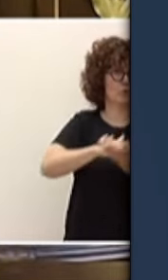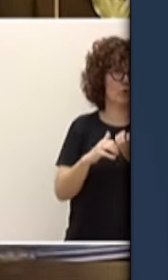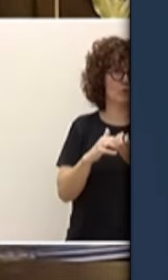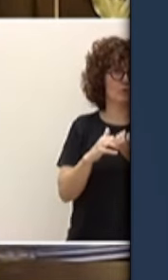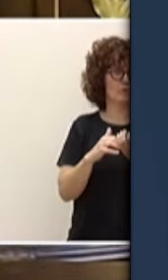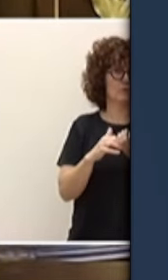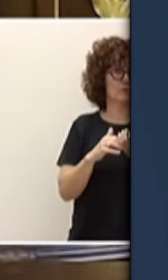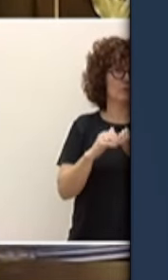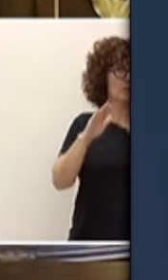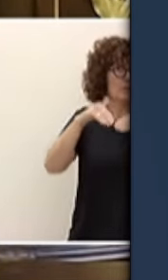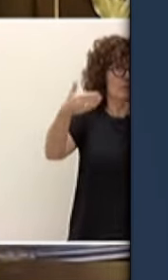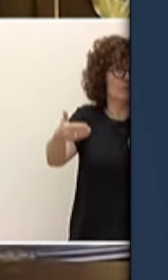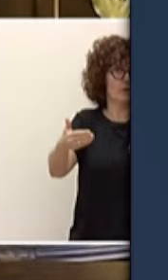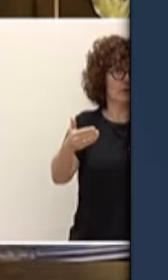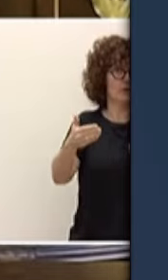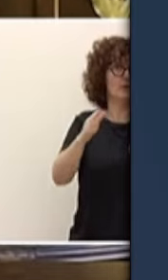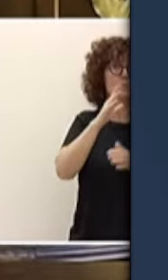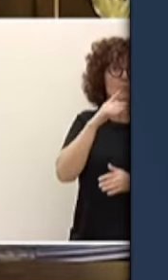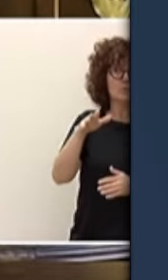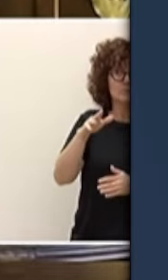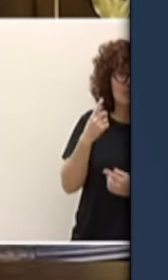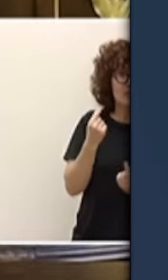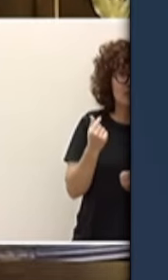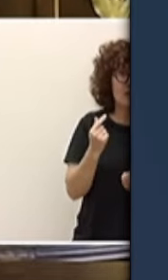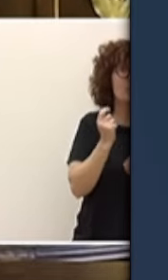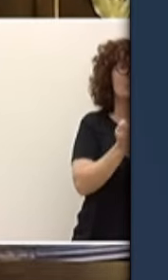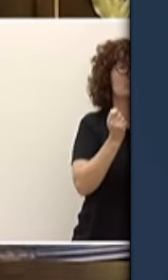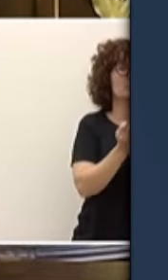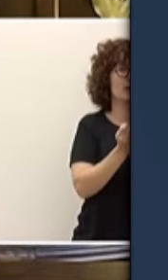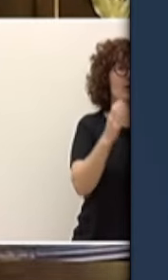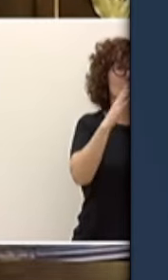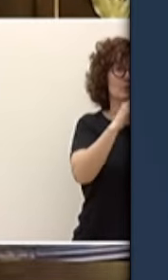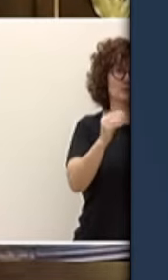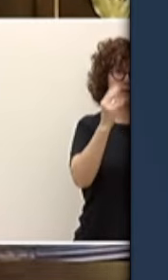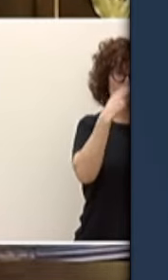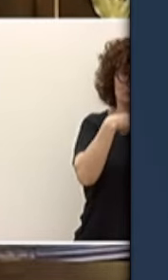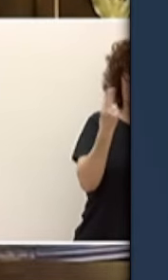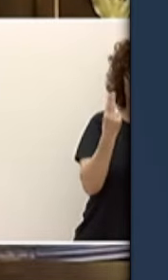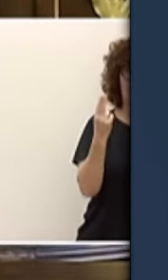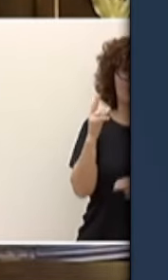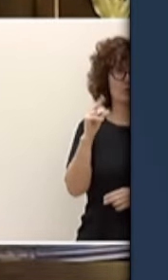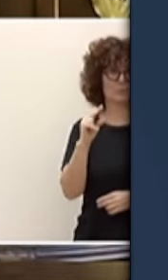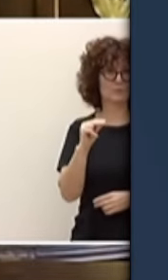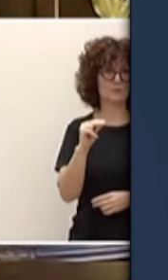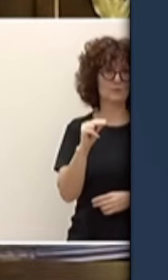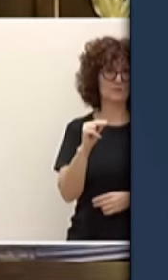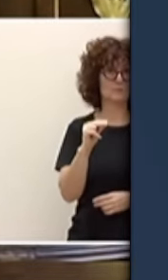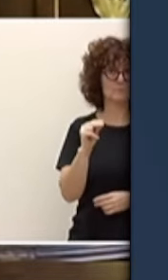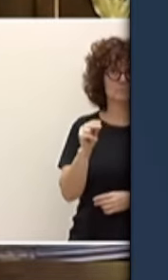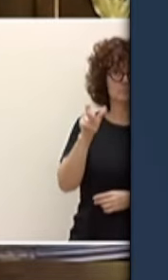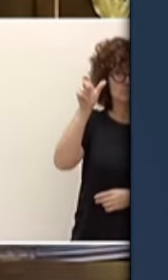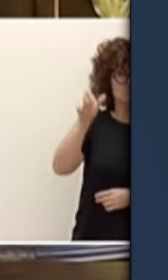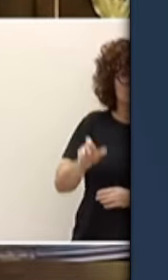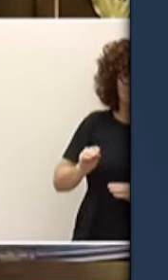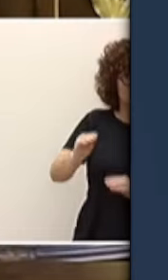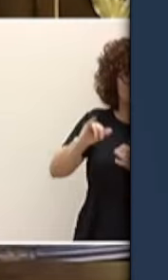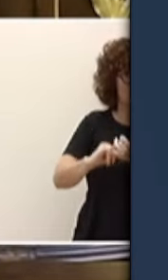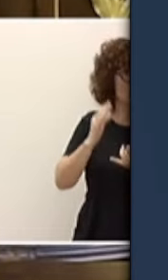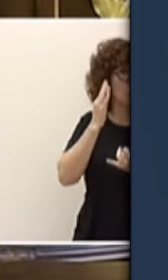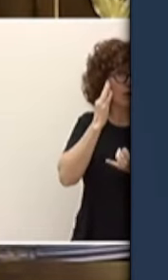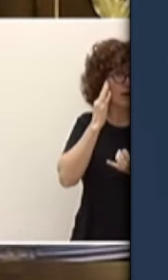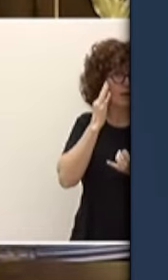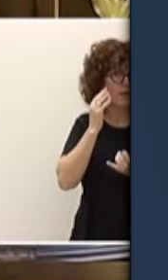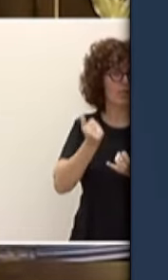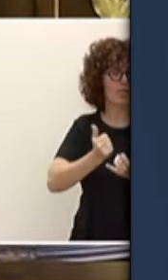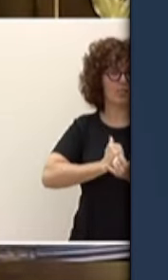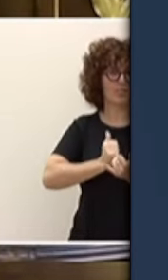paga a la universidad complutense y que la señora Begoña Gómez se apropió de un activo de esa universidad como nosotros hemos denunciado en los tribunales por cierto